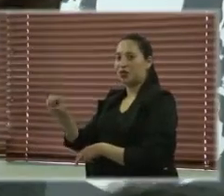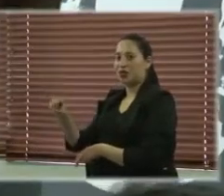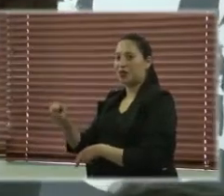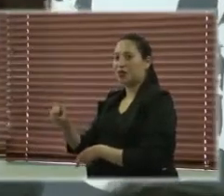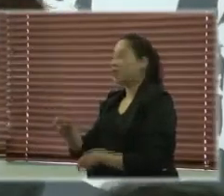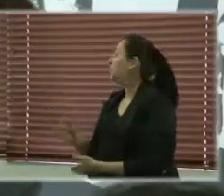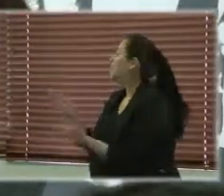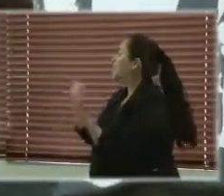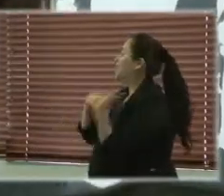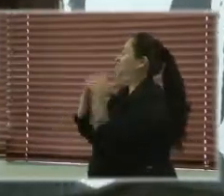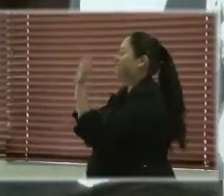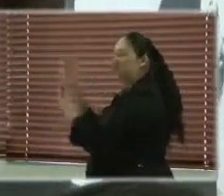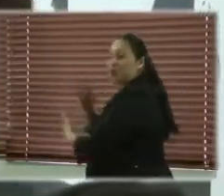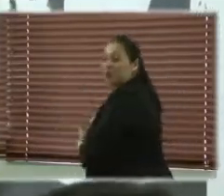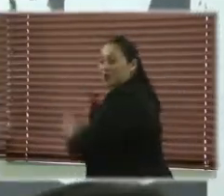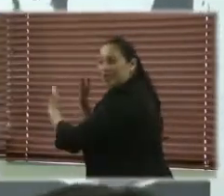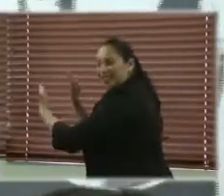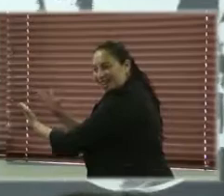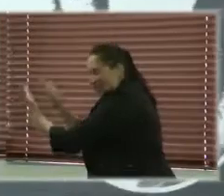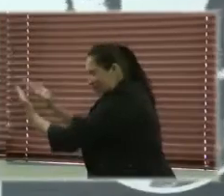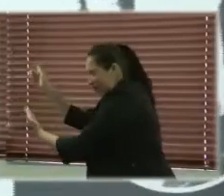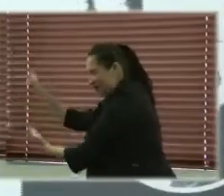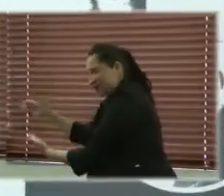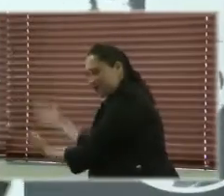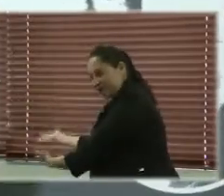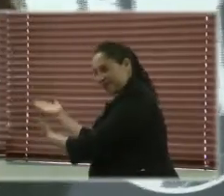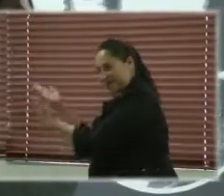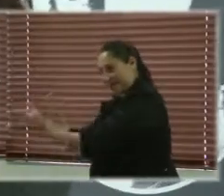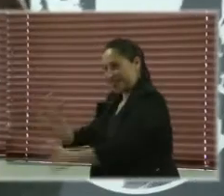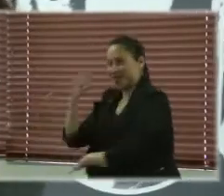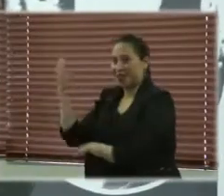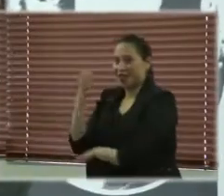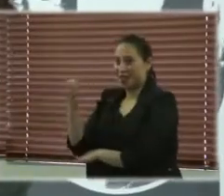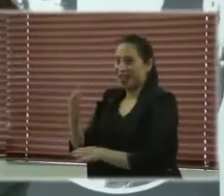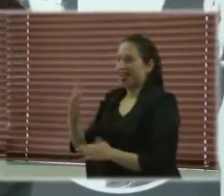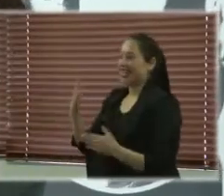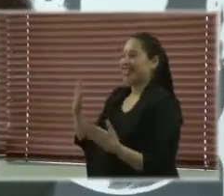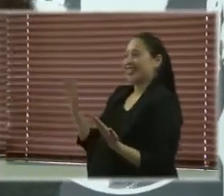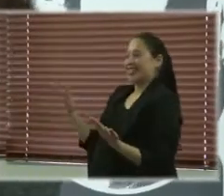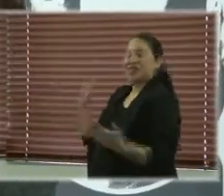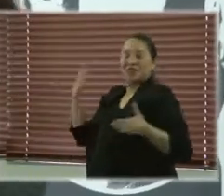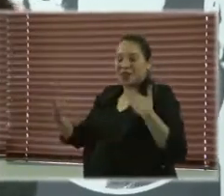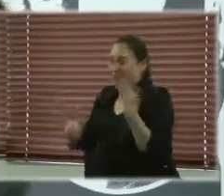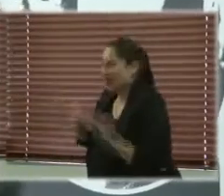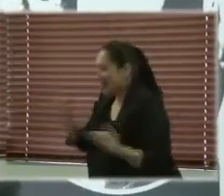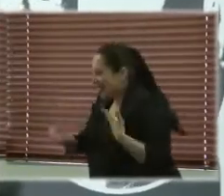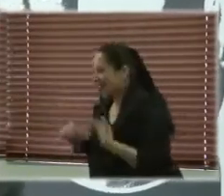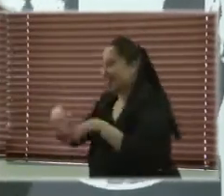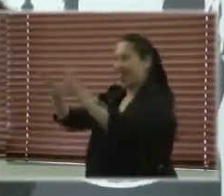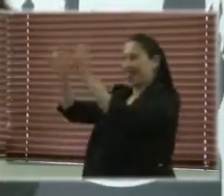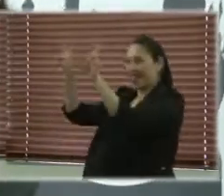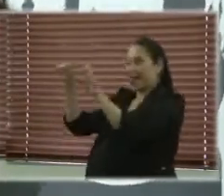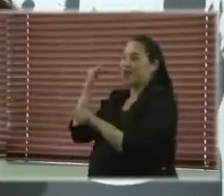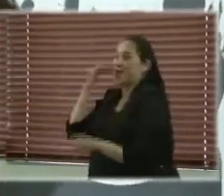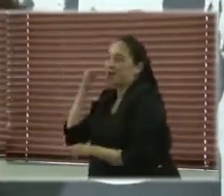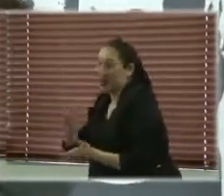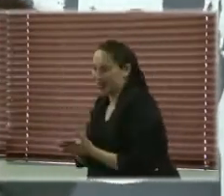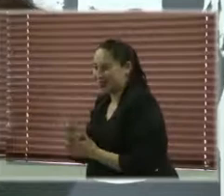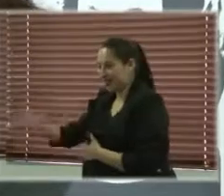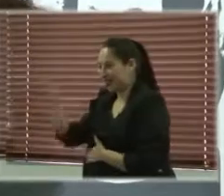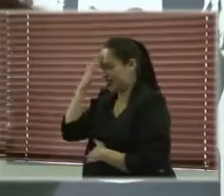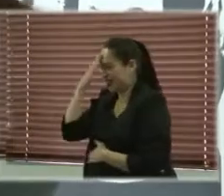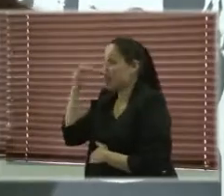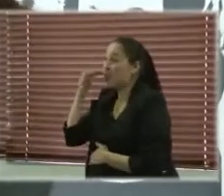bienvenida a Colombia, me alegra mucho escucharte acá hablar del tema de mujeres porque es un tema que las mujeres con